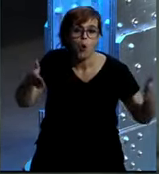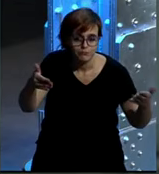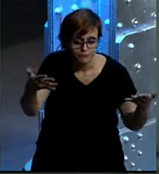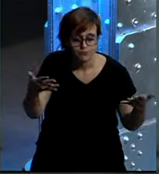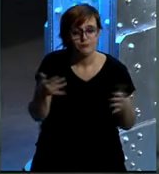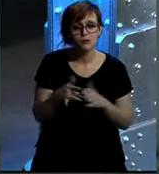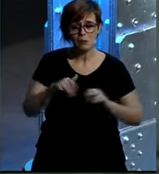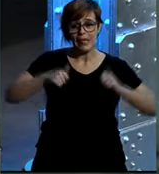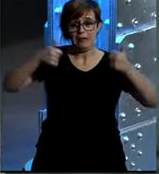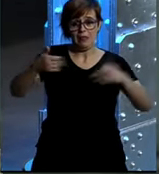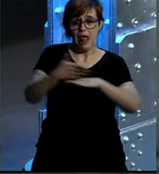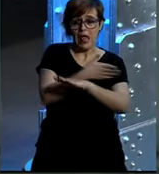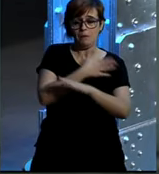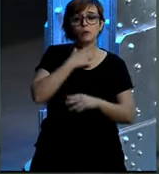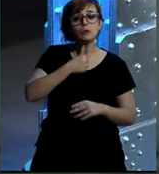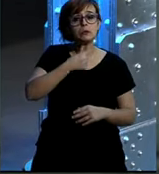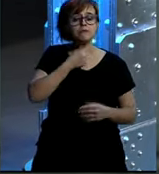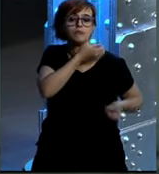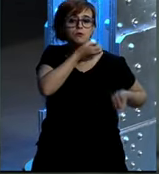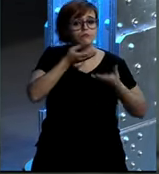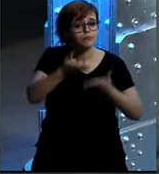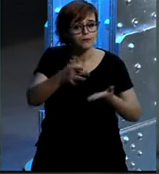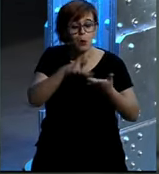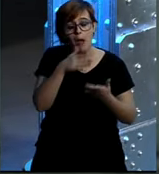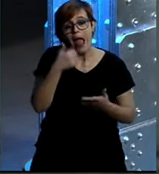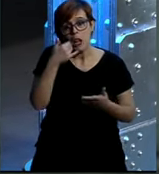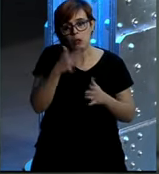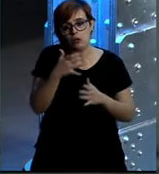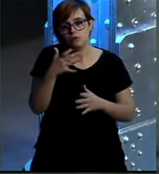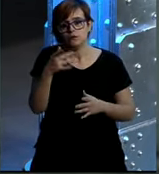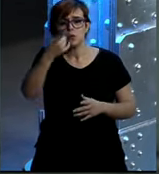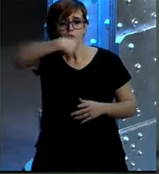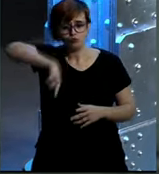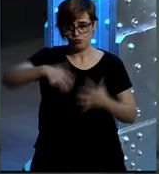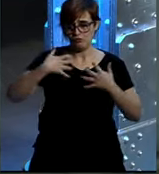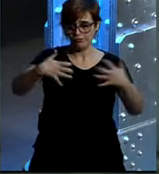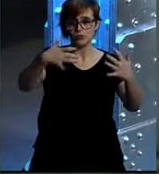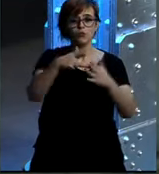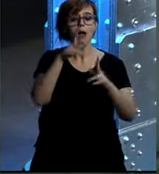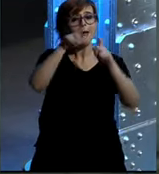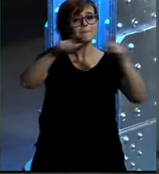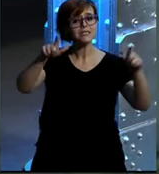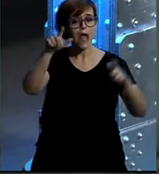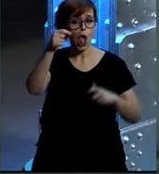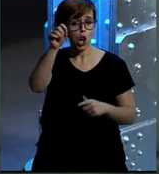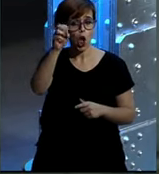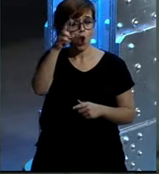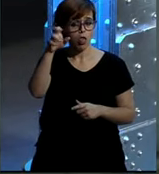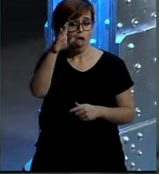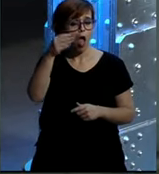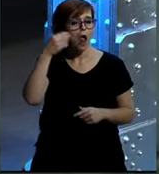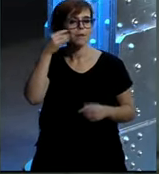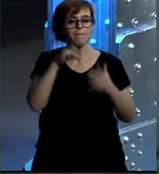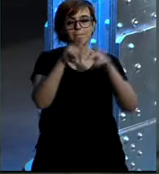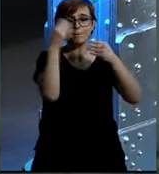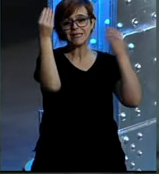de empezar, sí que me gustaría hacer una salvedad, porque probablemente para muchos de vosotros, cuando hablamos de L'Oreal, lo primero que os viene a la cabeza es